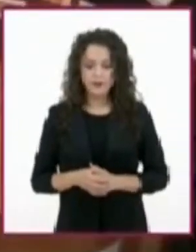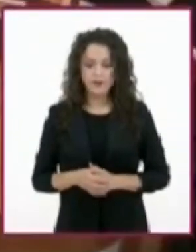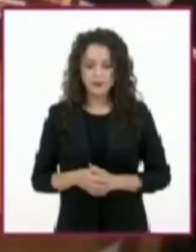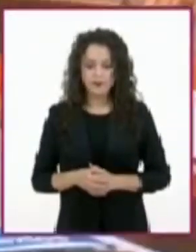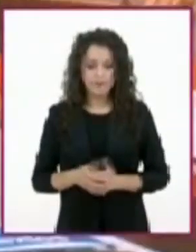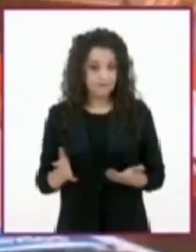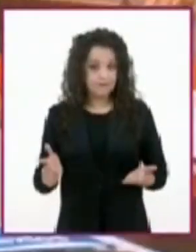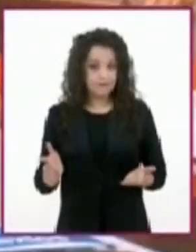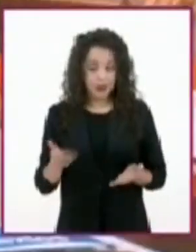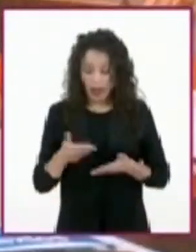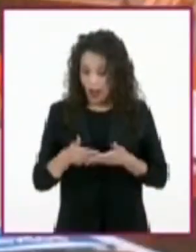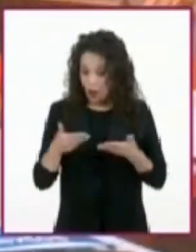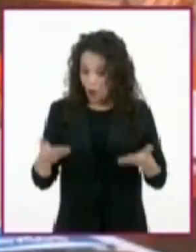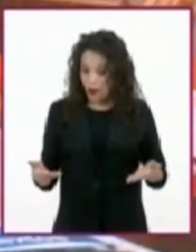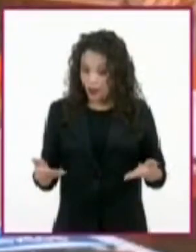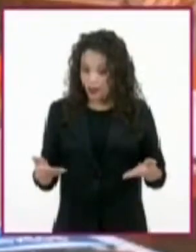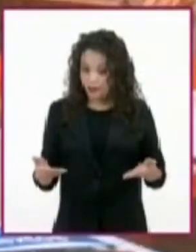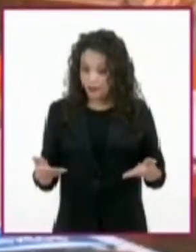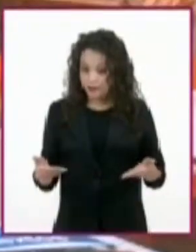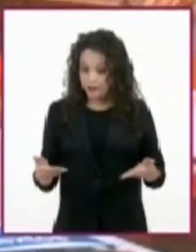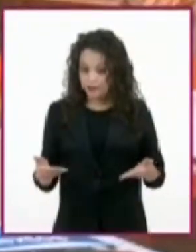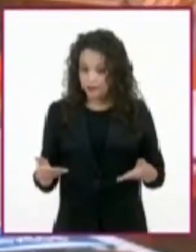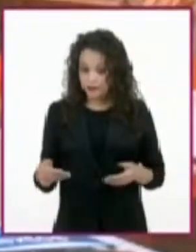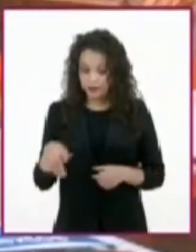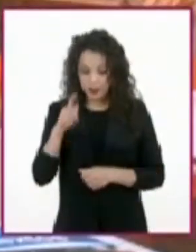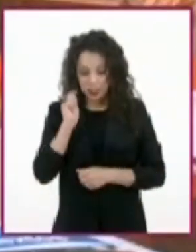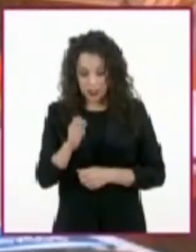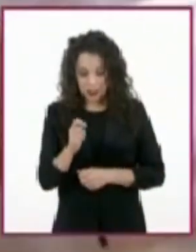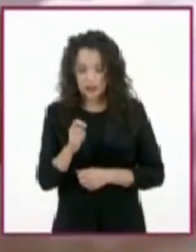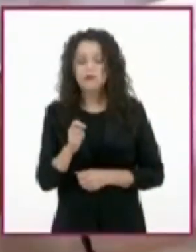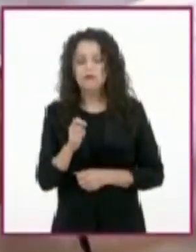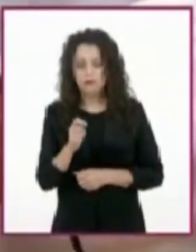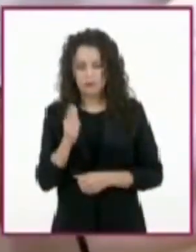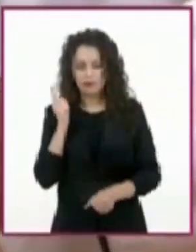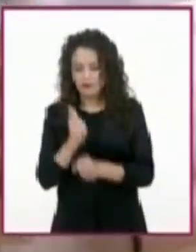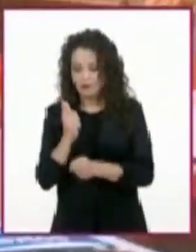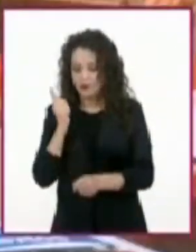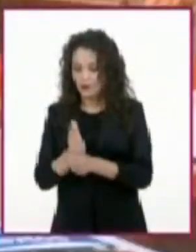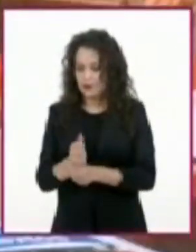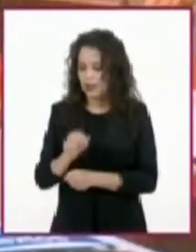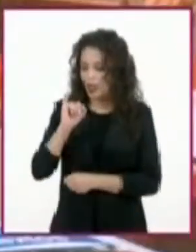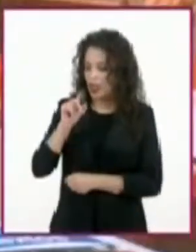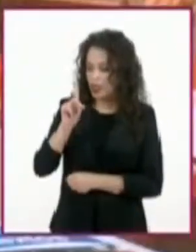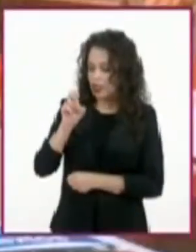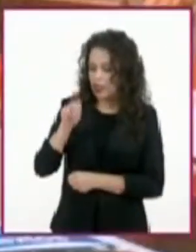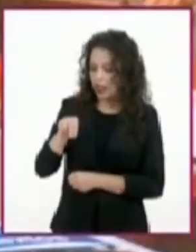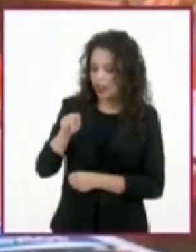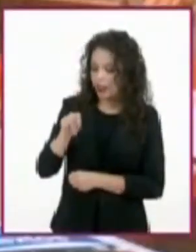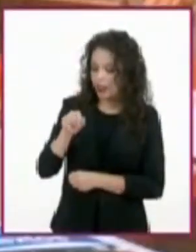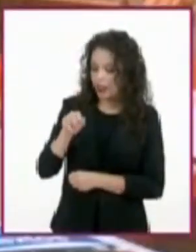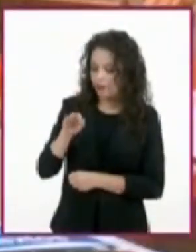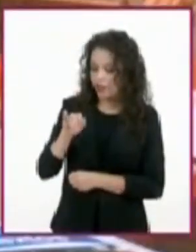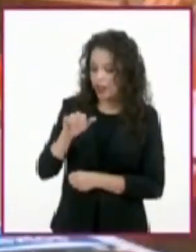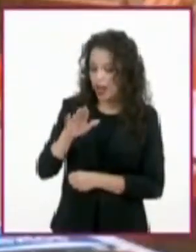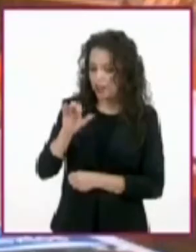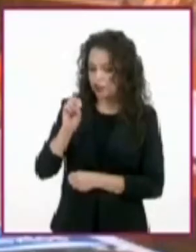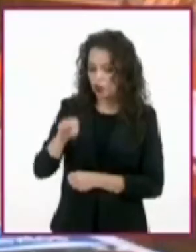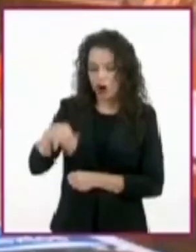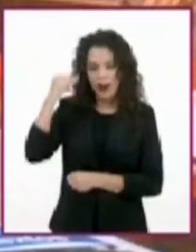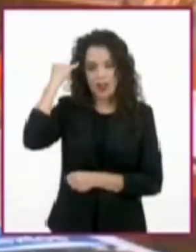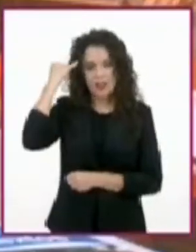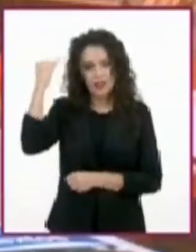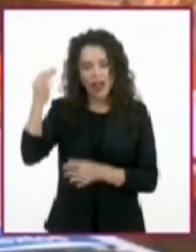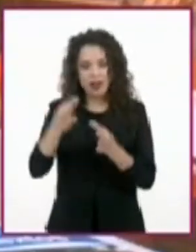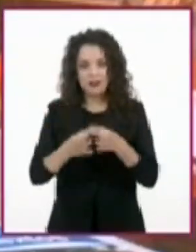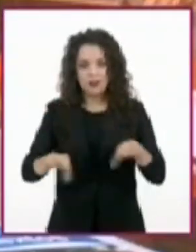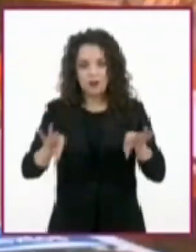Ahora, hagamos la receta de identificación de ideas principales, que nos aportará una gran comprensión de todo